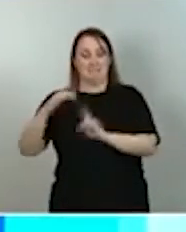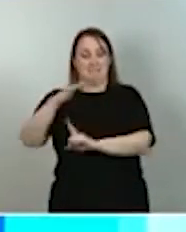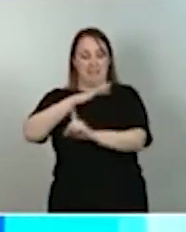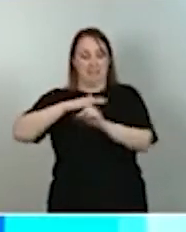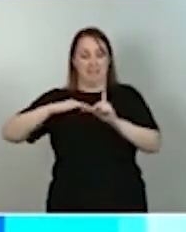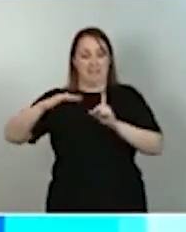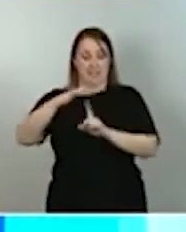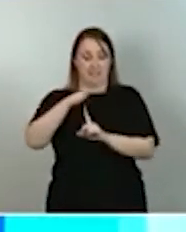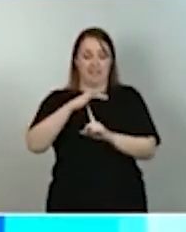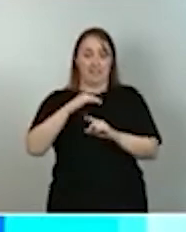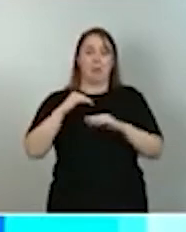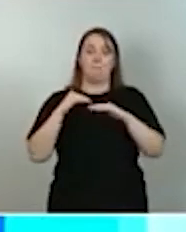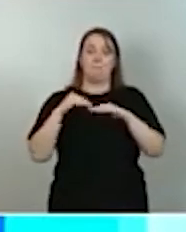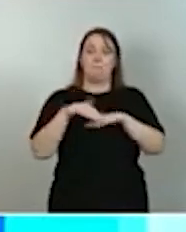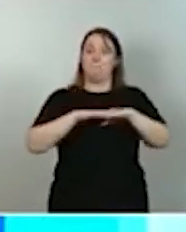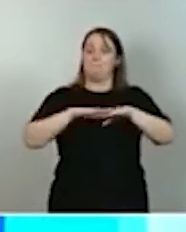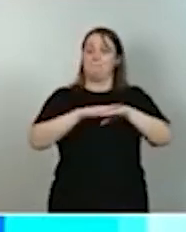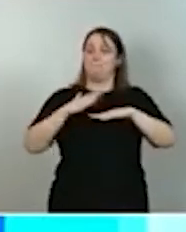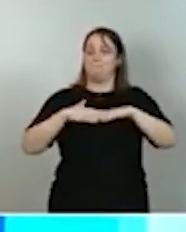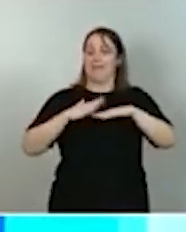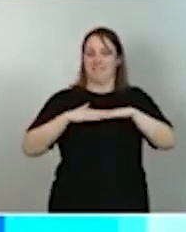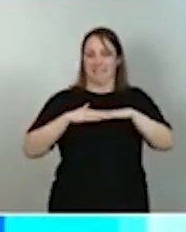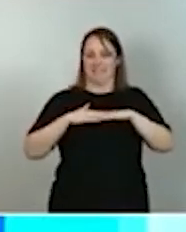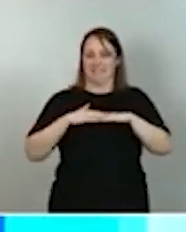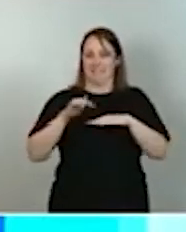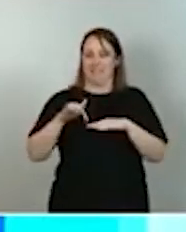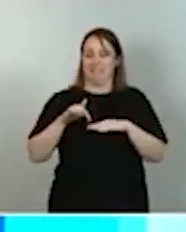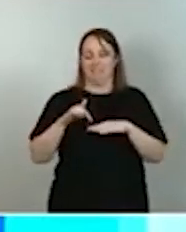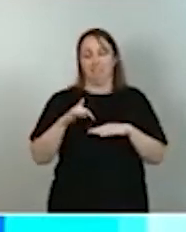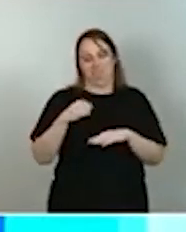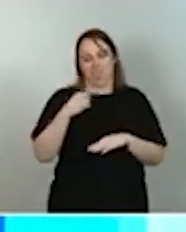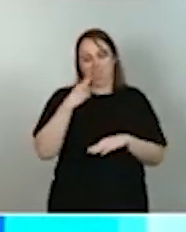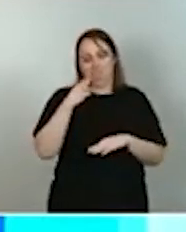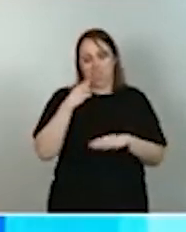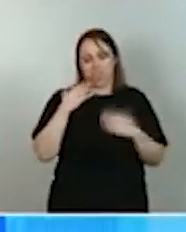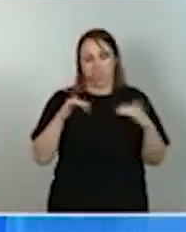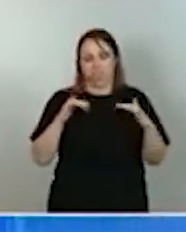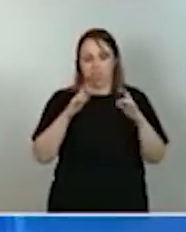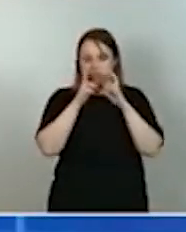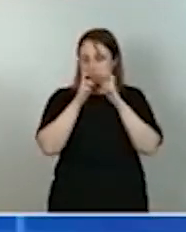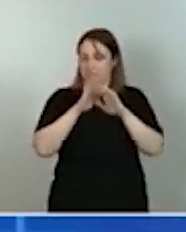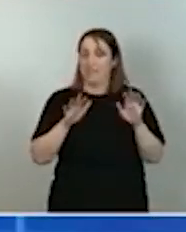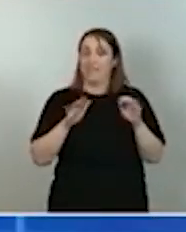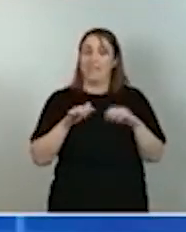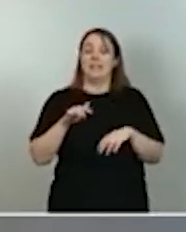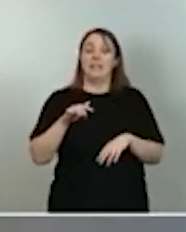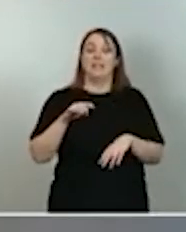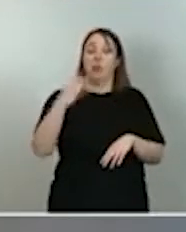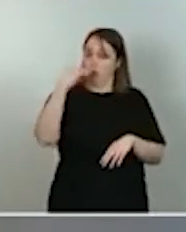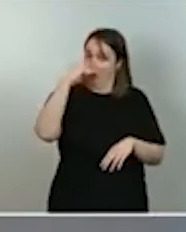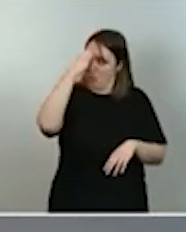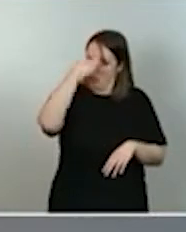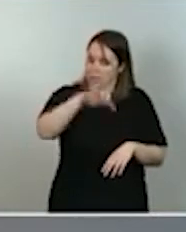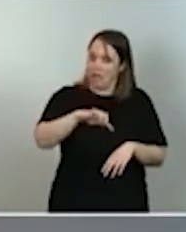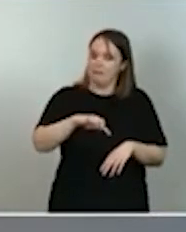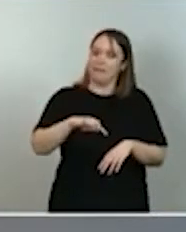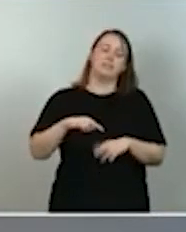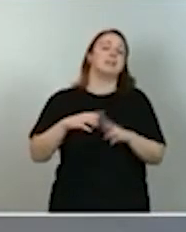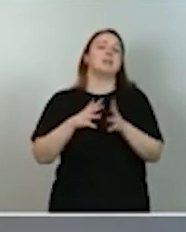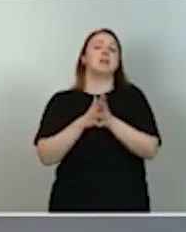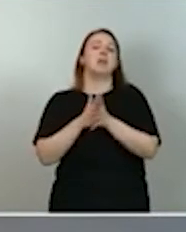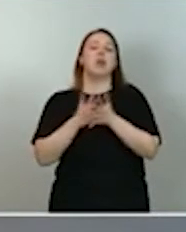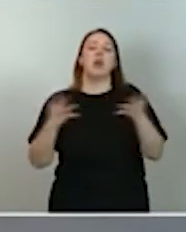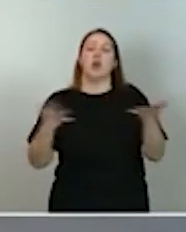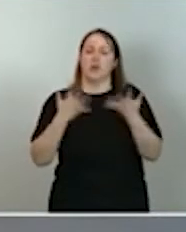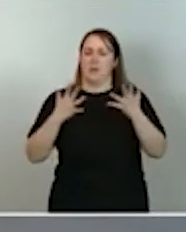sustenta nuestro bienestar, es una gran temeridad. Lo saben los jóvenes, lo saben los activistas ambientales, lo saben